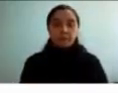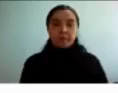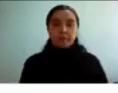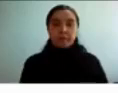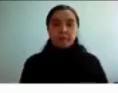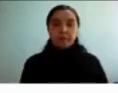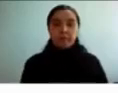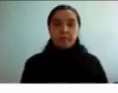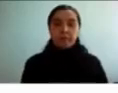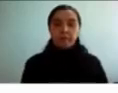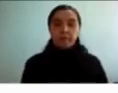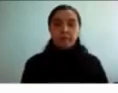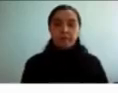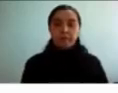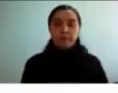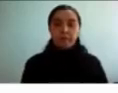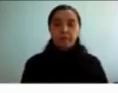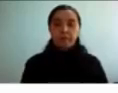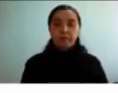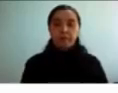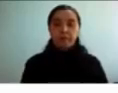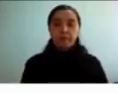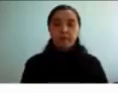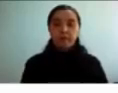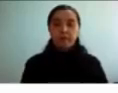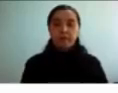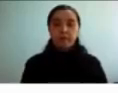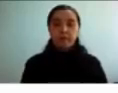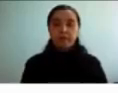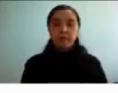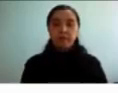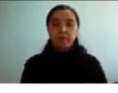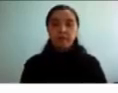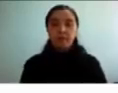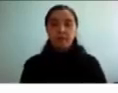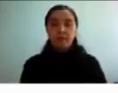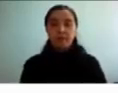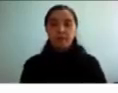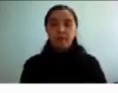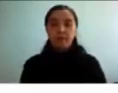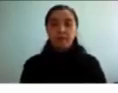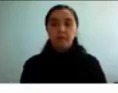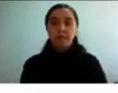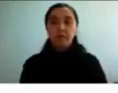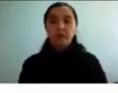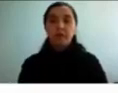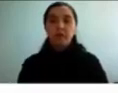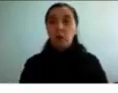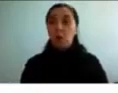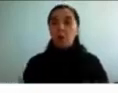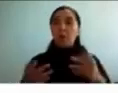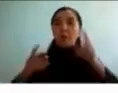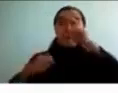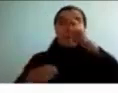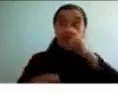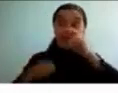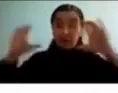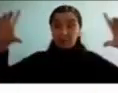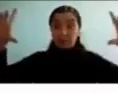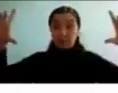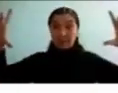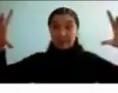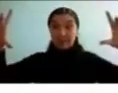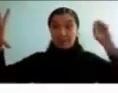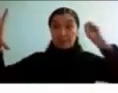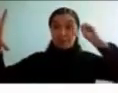sería más o menos como tener pues una pantalla de cine encendida en la cabeza que me impide centrarme en lo que